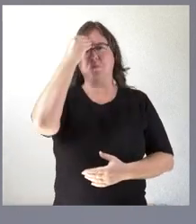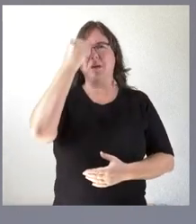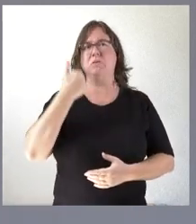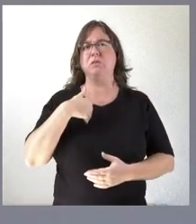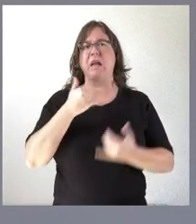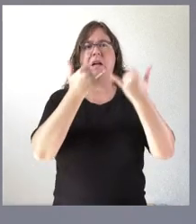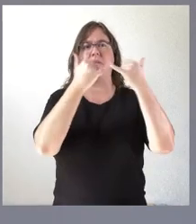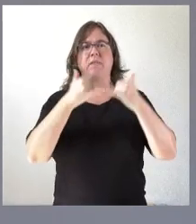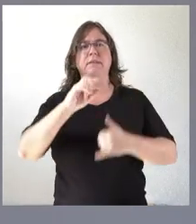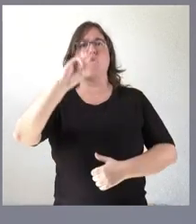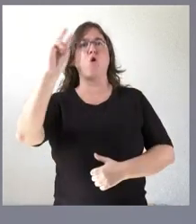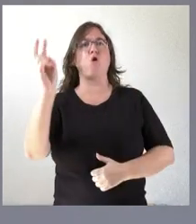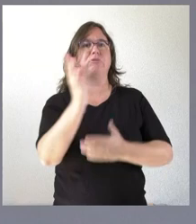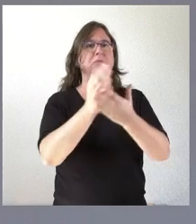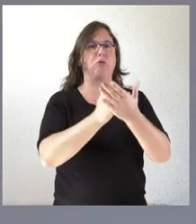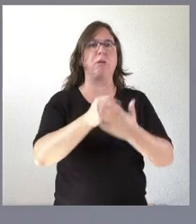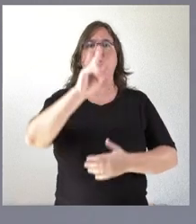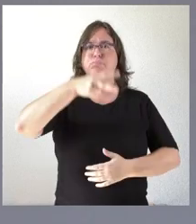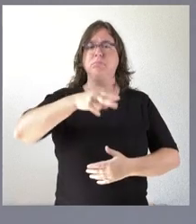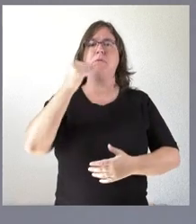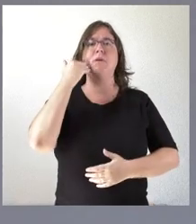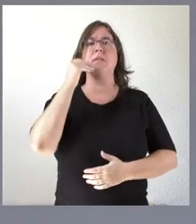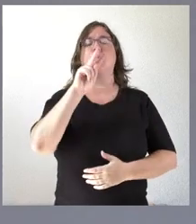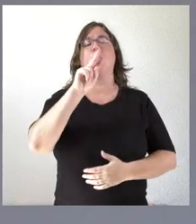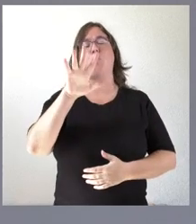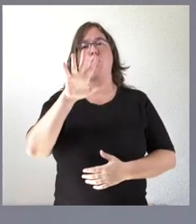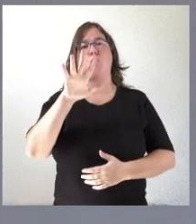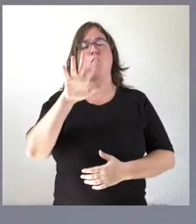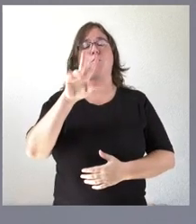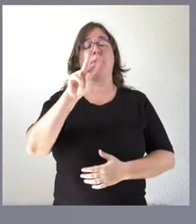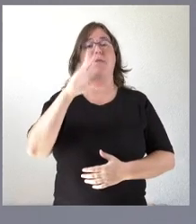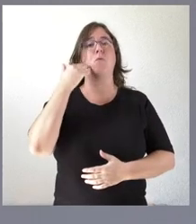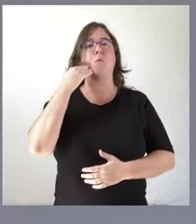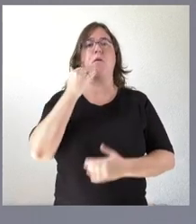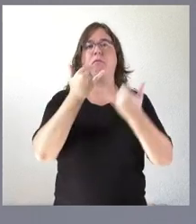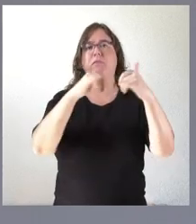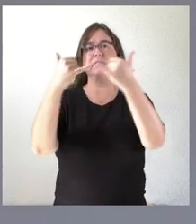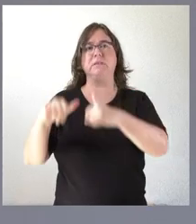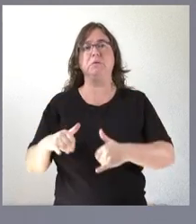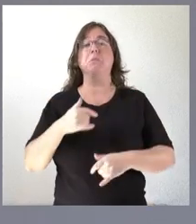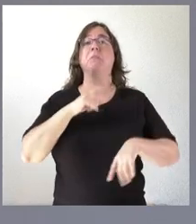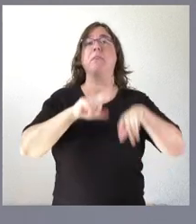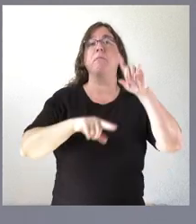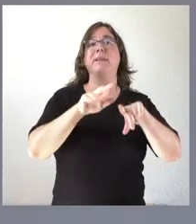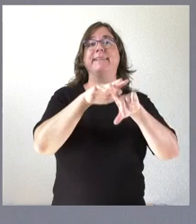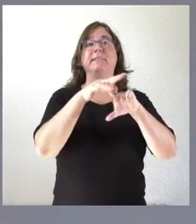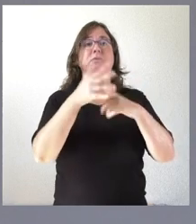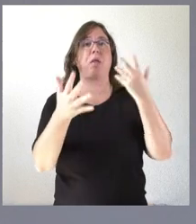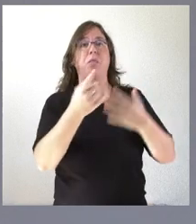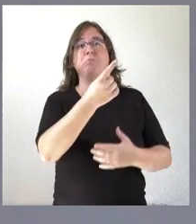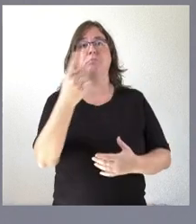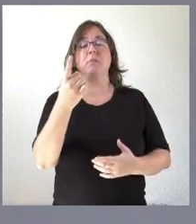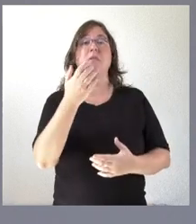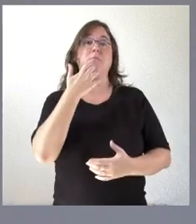en otras comunidades autónomas y desde ese punto de vista en función de las circunstancias que se daban entre ellas que el